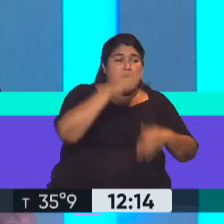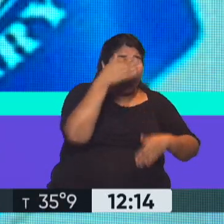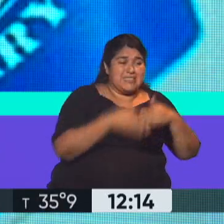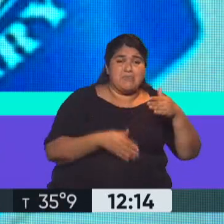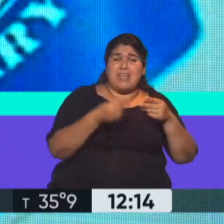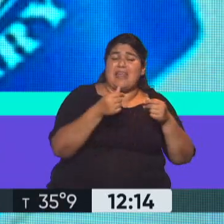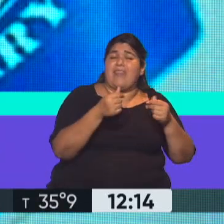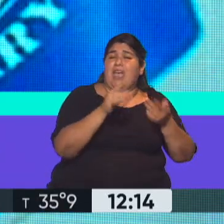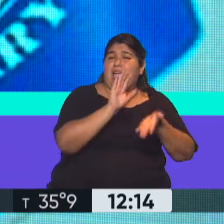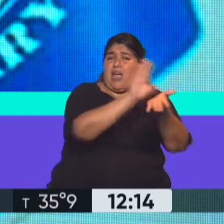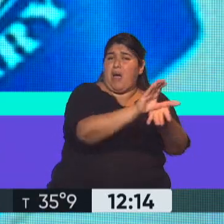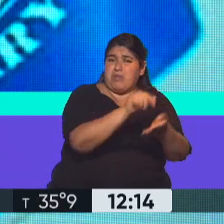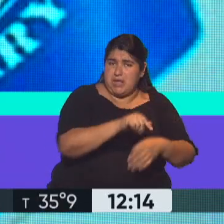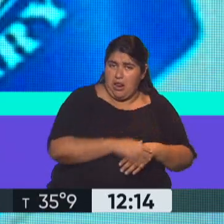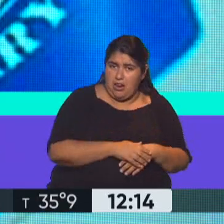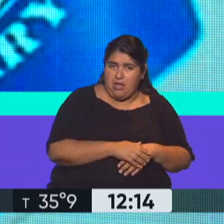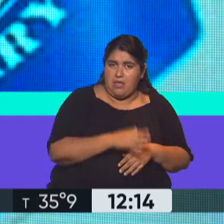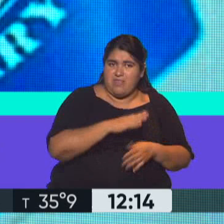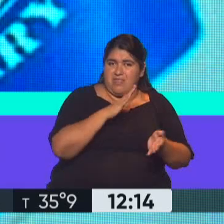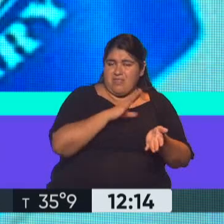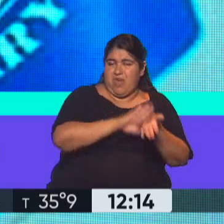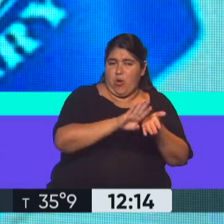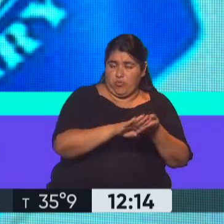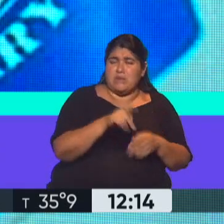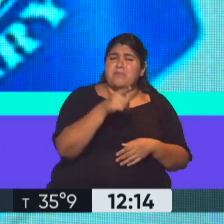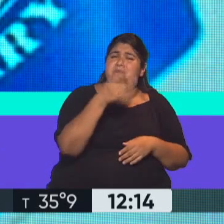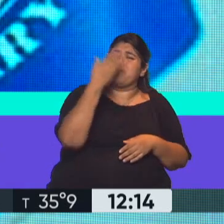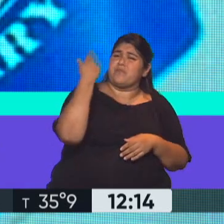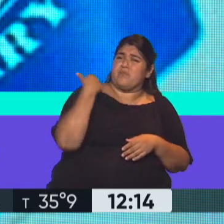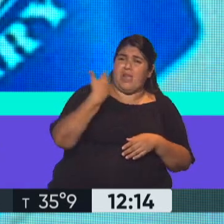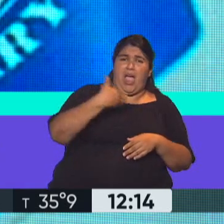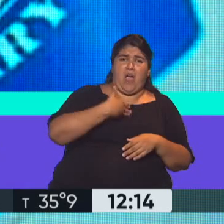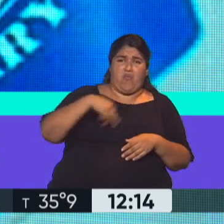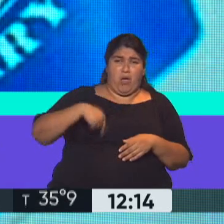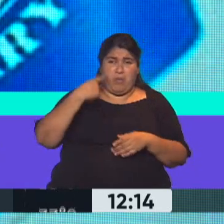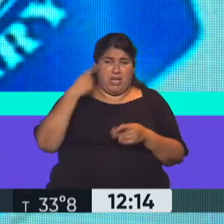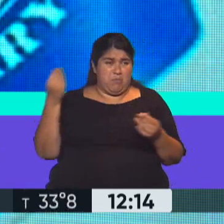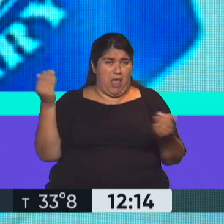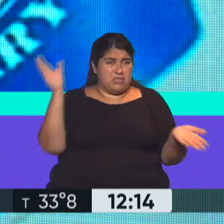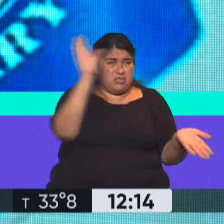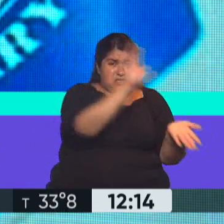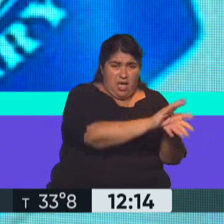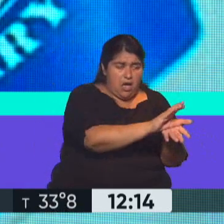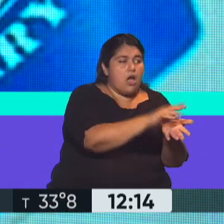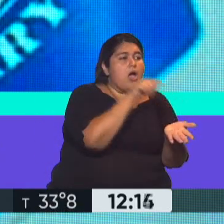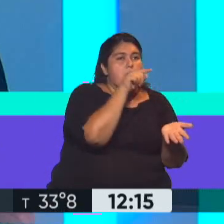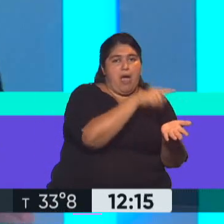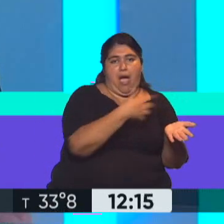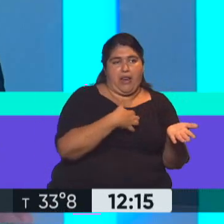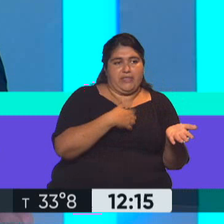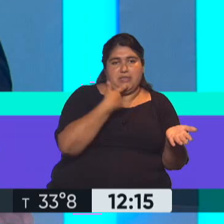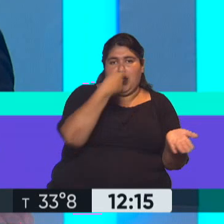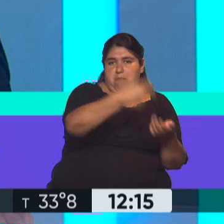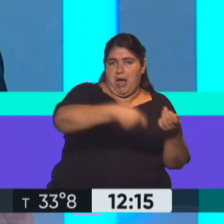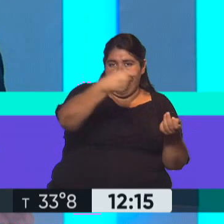capital. Ya ese vencimiento se afrontaría con este desembolso que envía el Fondo Monetario Internacional para que la Argentina pueda afrontar ese pago. Exacto.